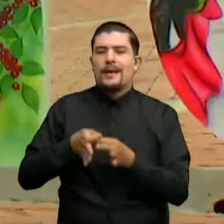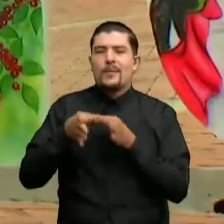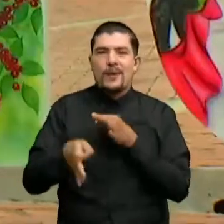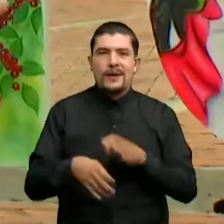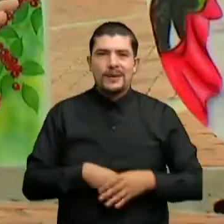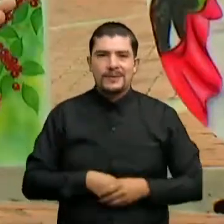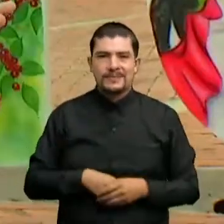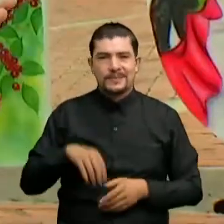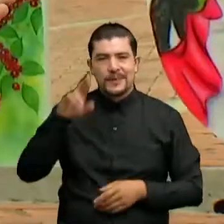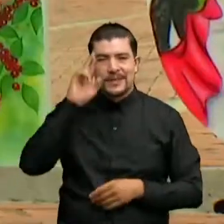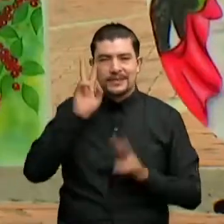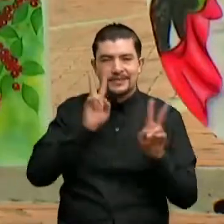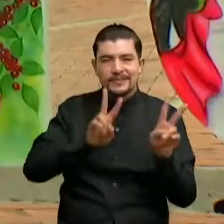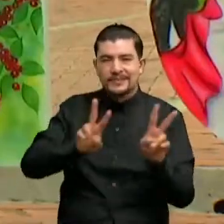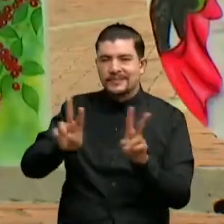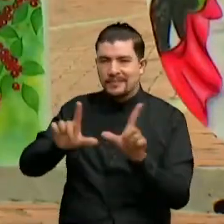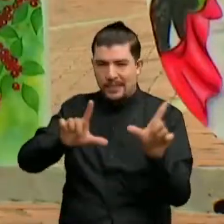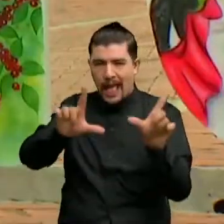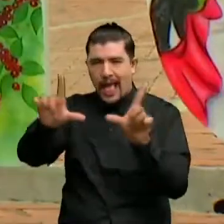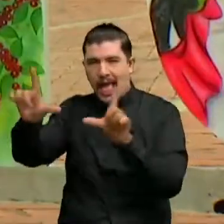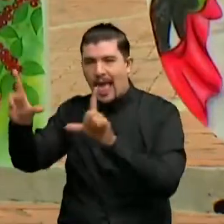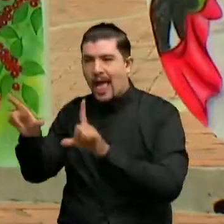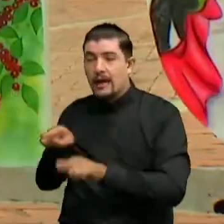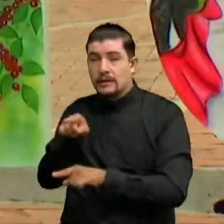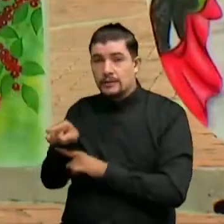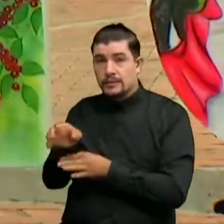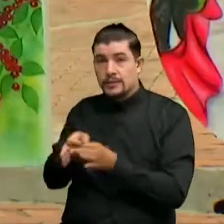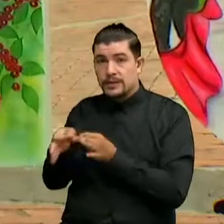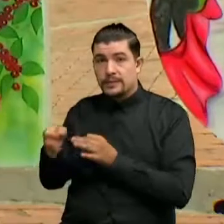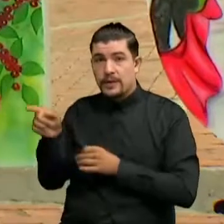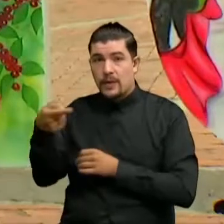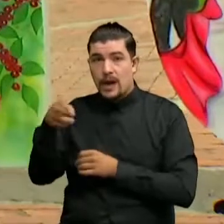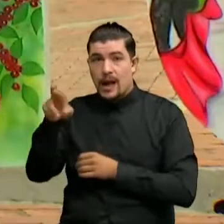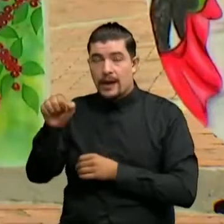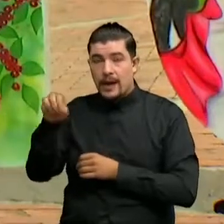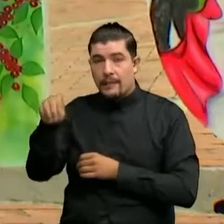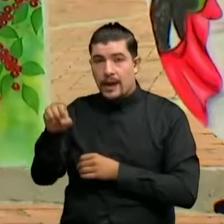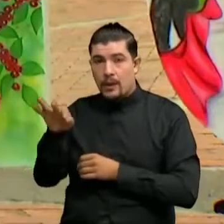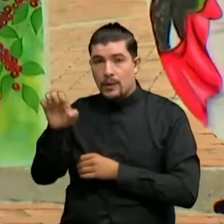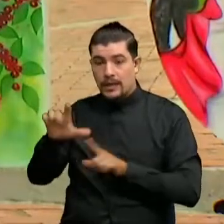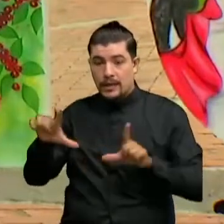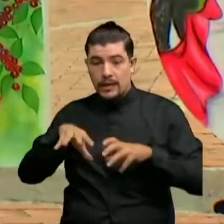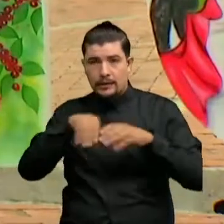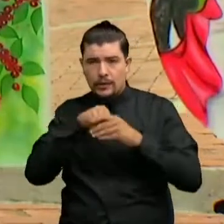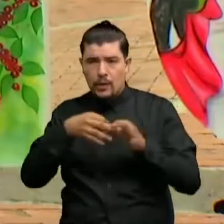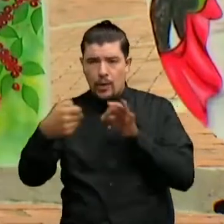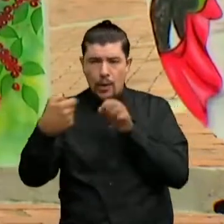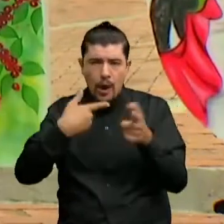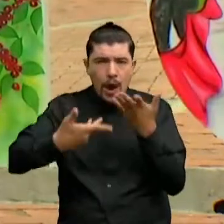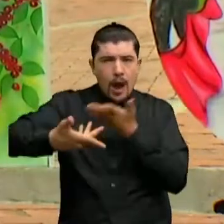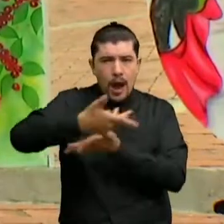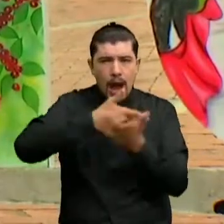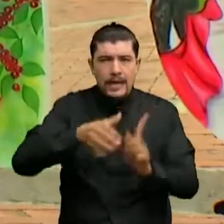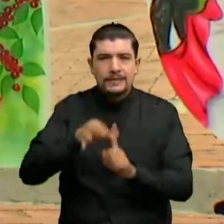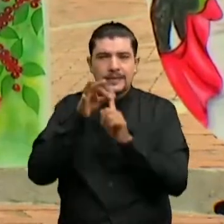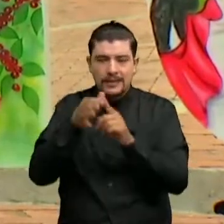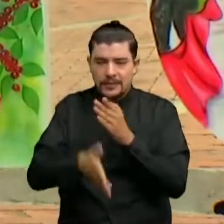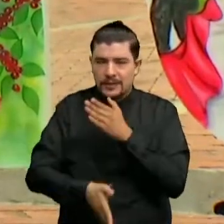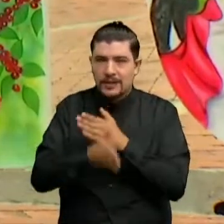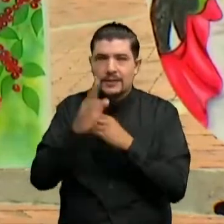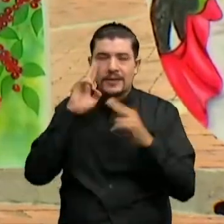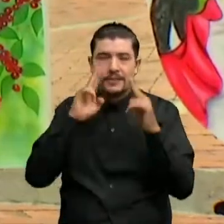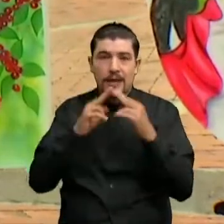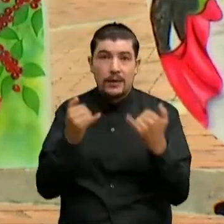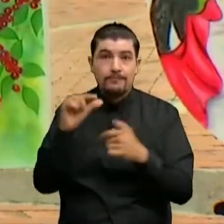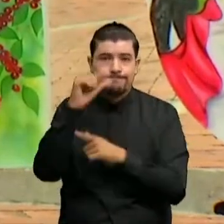espectacular panorámica También del municipio de Iramalote Y con este cubrimiento especial De Oriente Noticias Los dejamos Vamos a